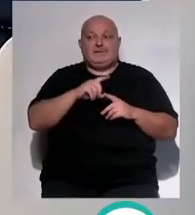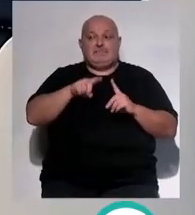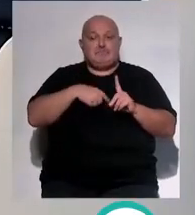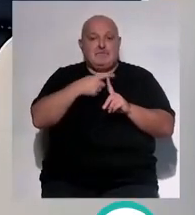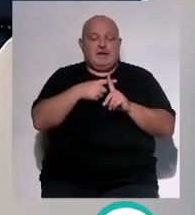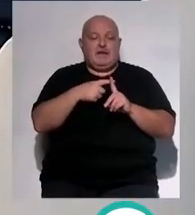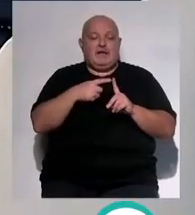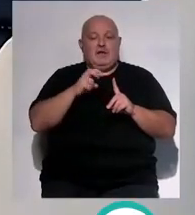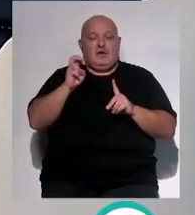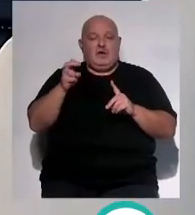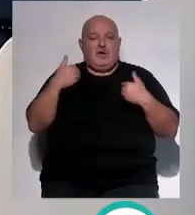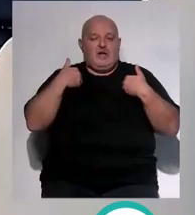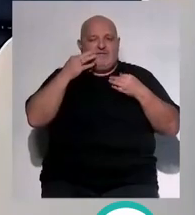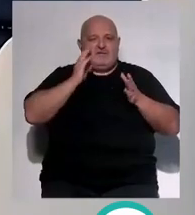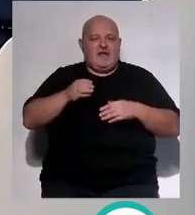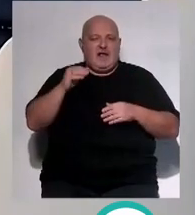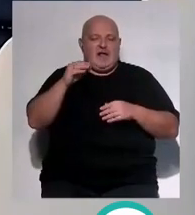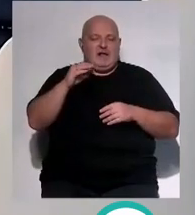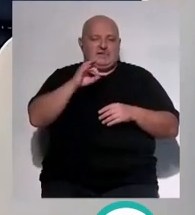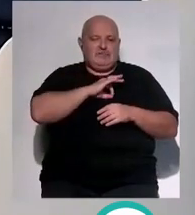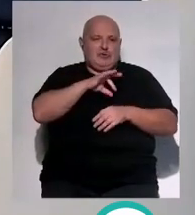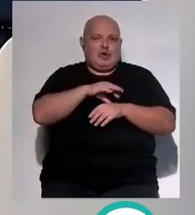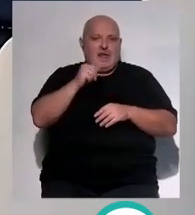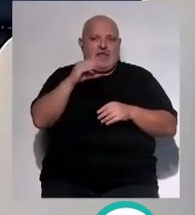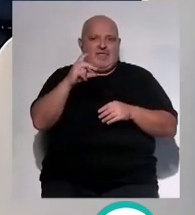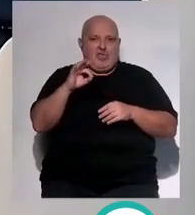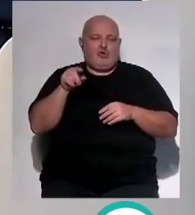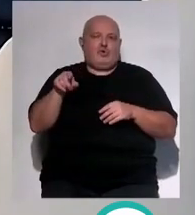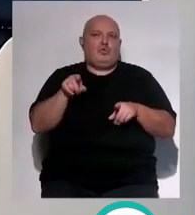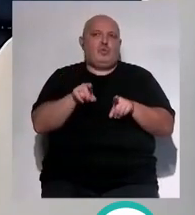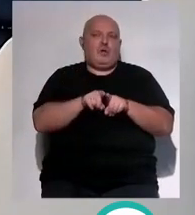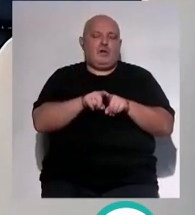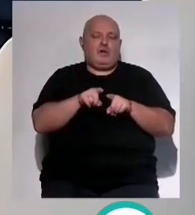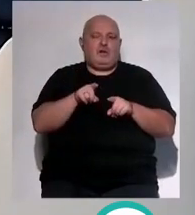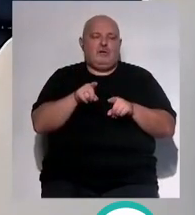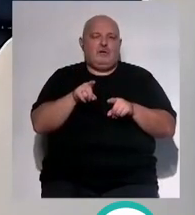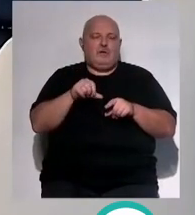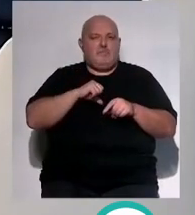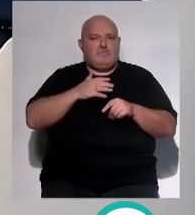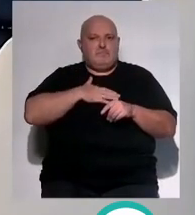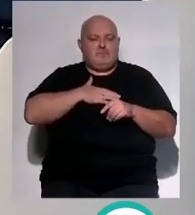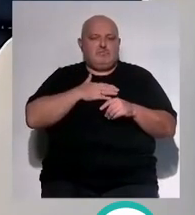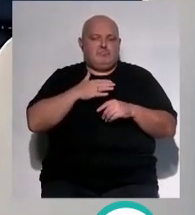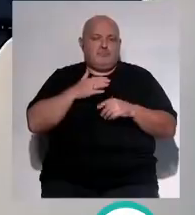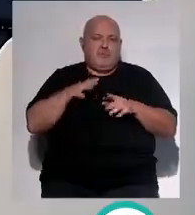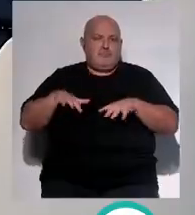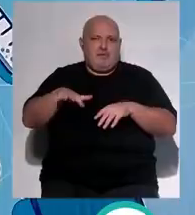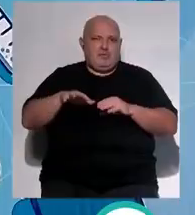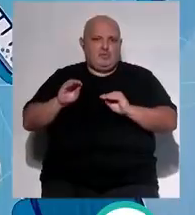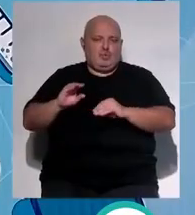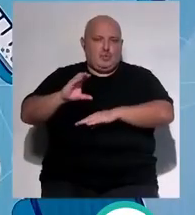Joaquín Acedo que es un fisioterapeuta muy reconocido aquí en la zona tiene su propio espacio